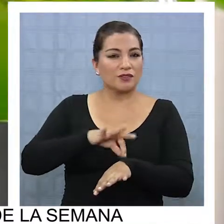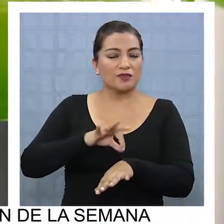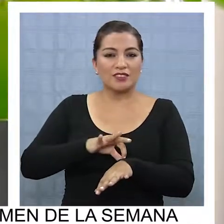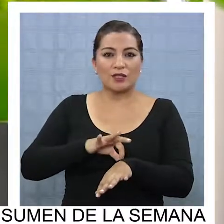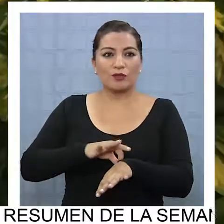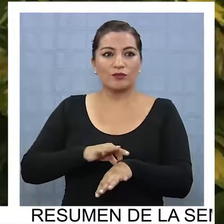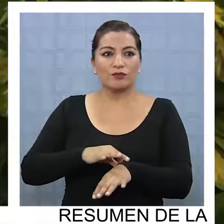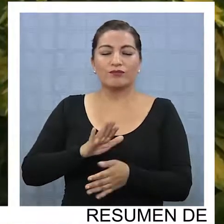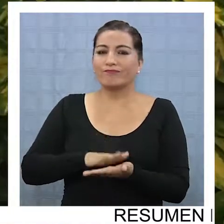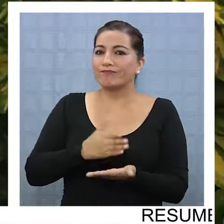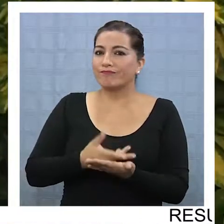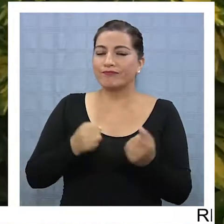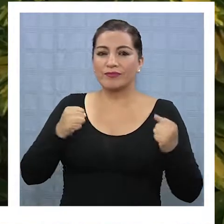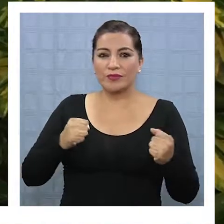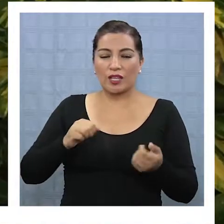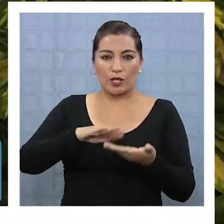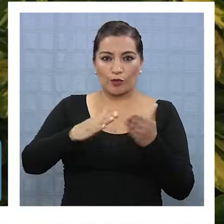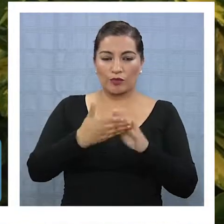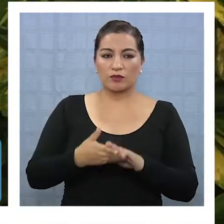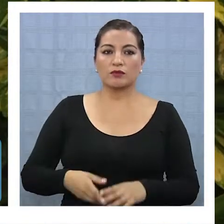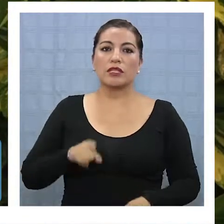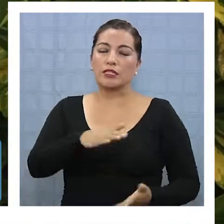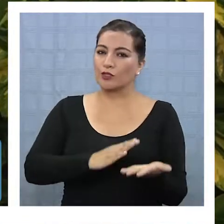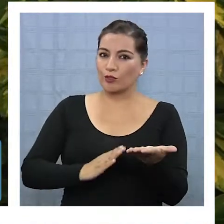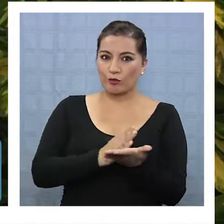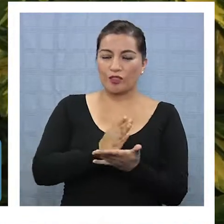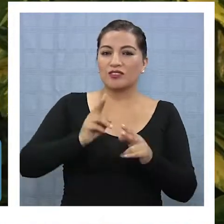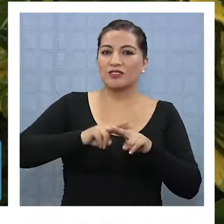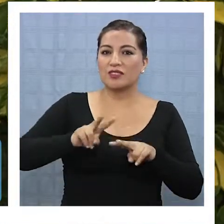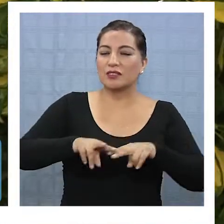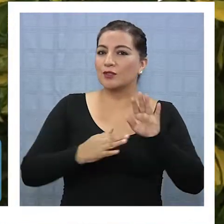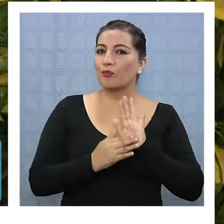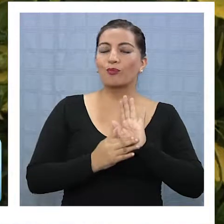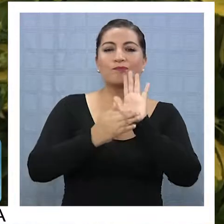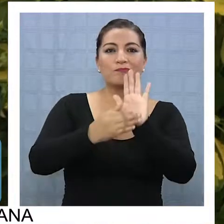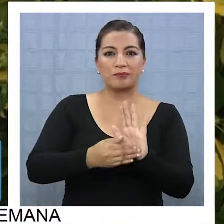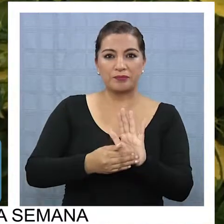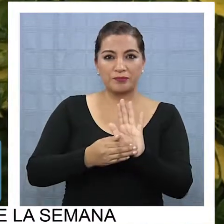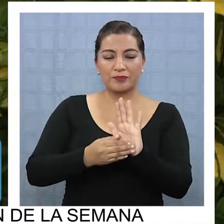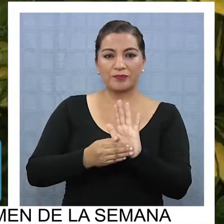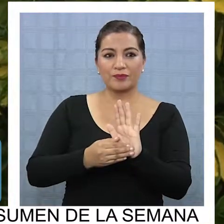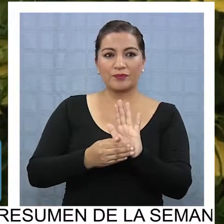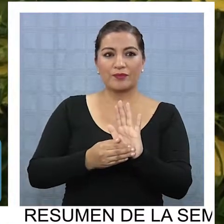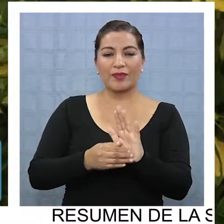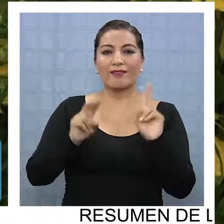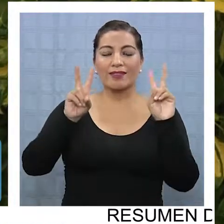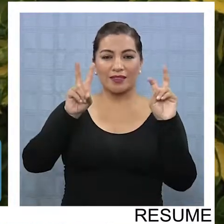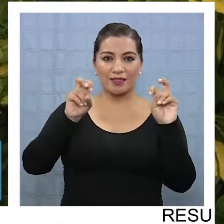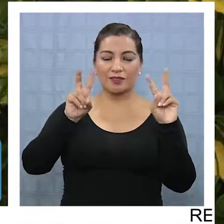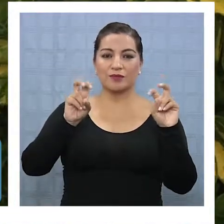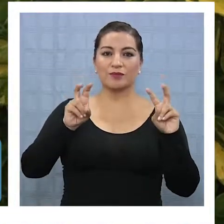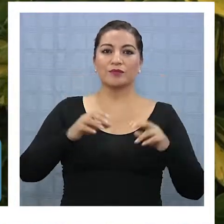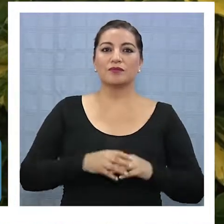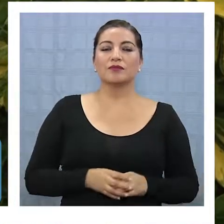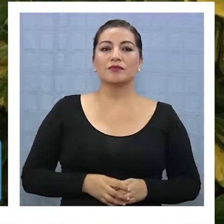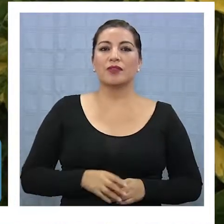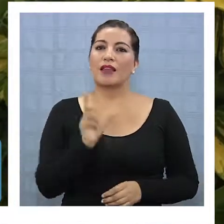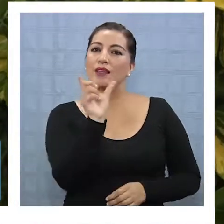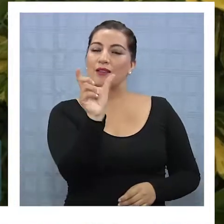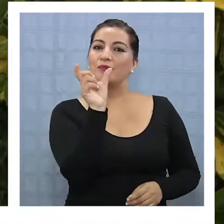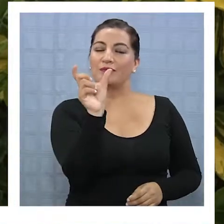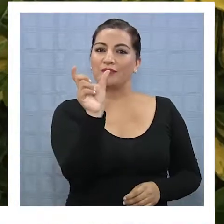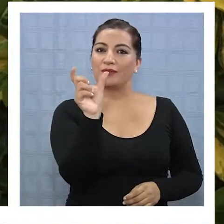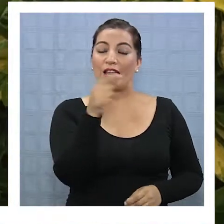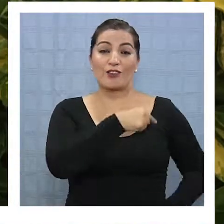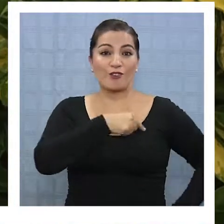Se hace el lanzamiento oficial donde se van a realizar exposiciones respecto del ámbito. El eslogan que tiene,